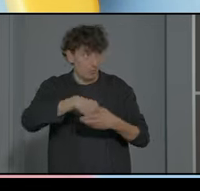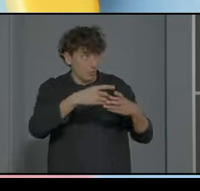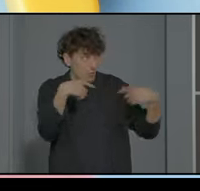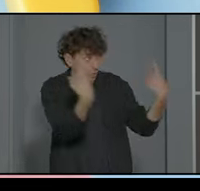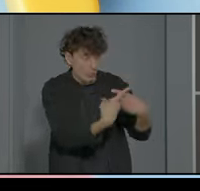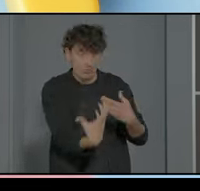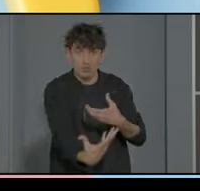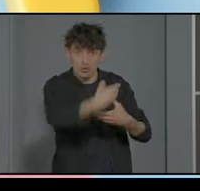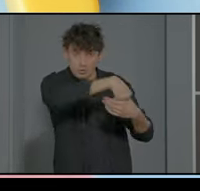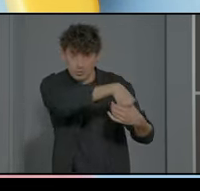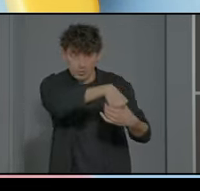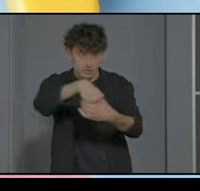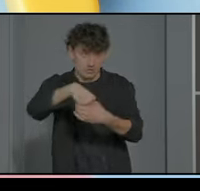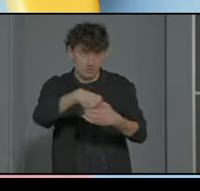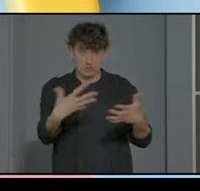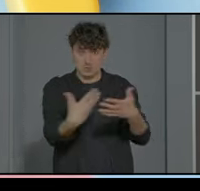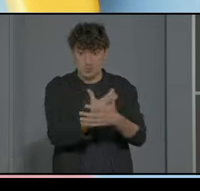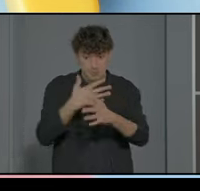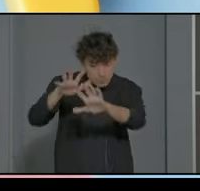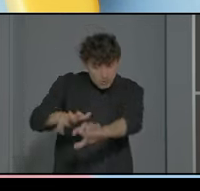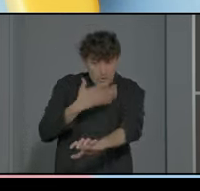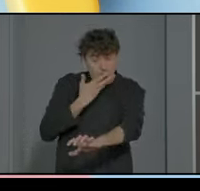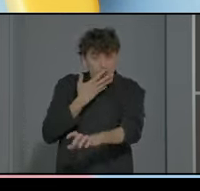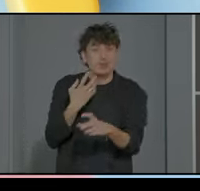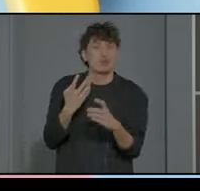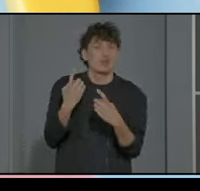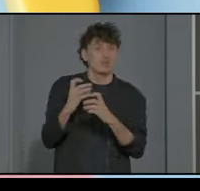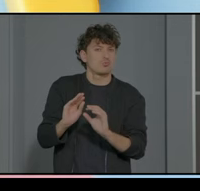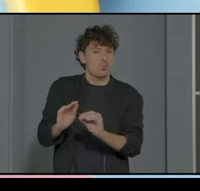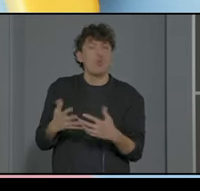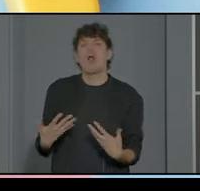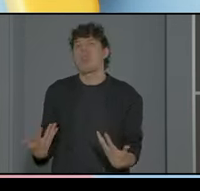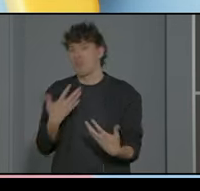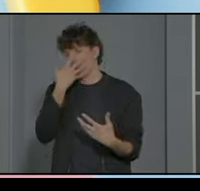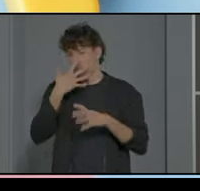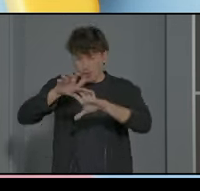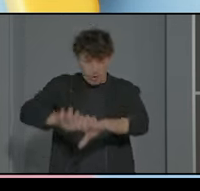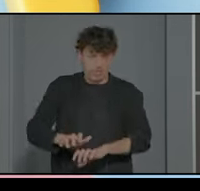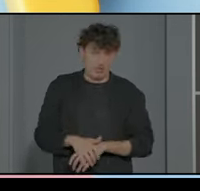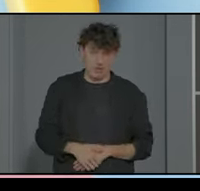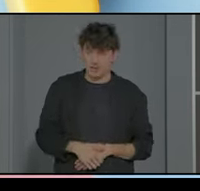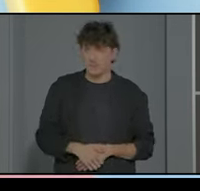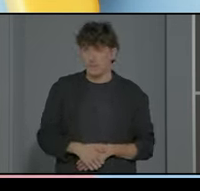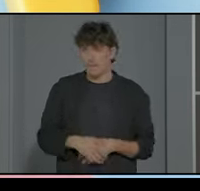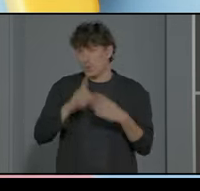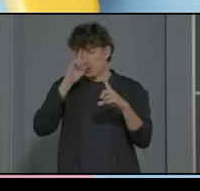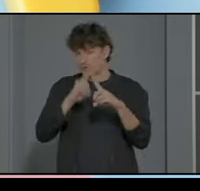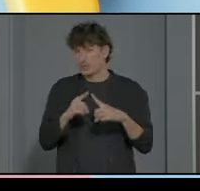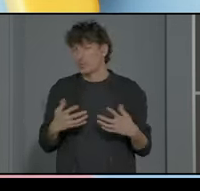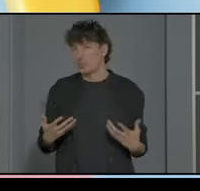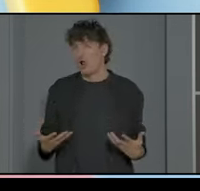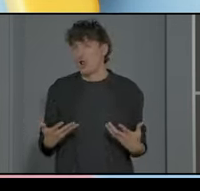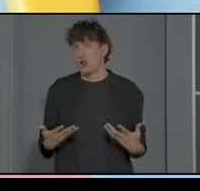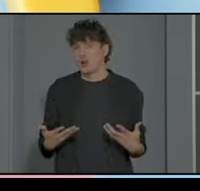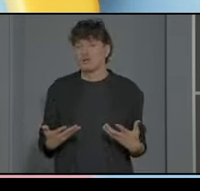conozcamos y todos nosotros sepamos qué necesidades de apoyo tiene para que pueda trabajar con nosotros porque la finalidad al fin y cabo no es otra